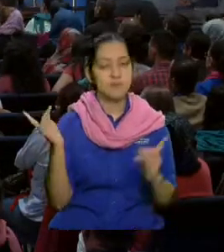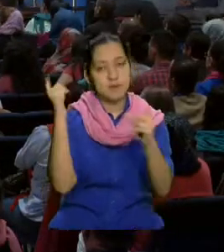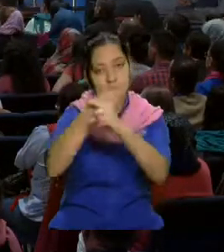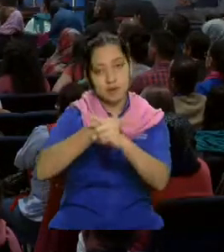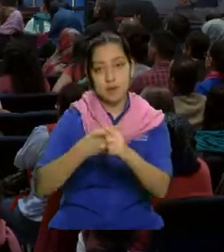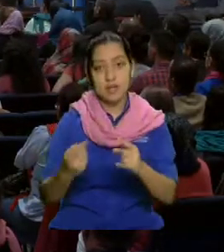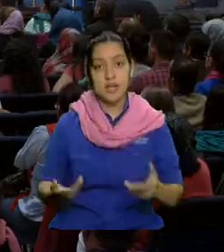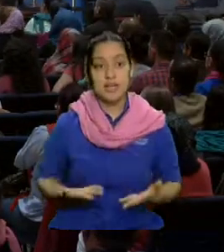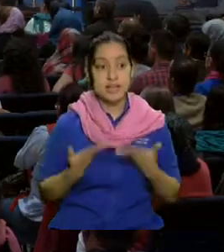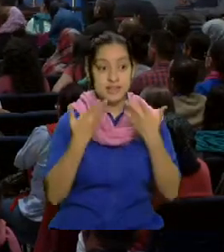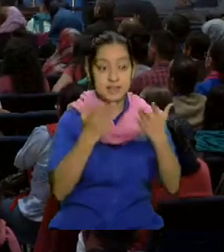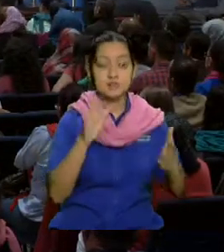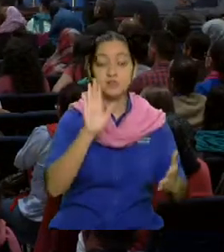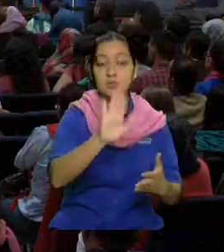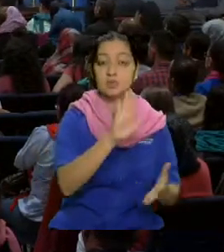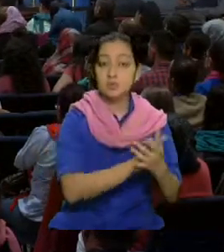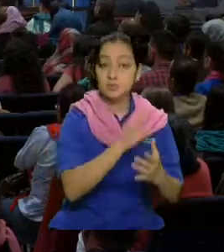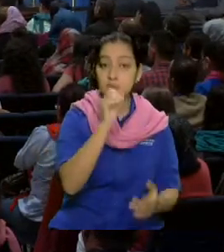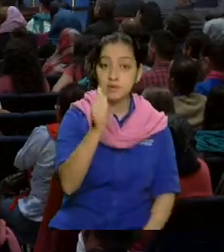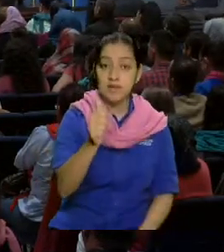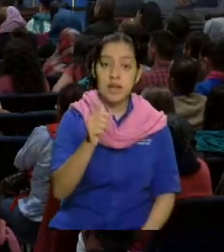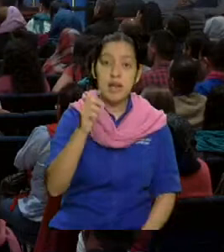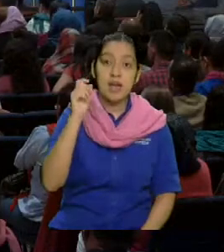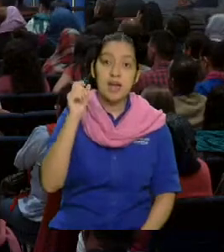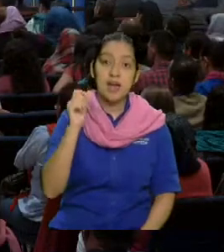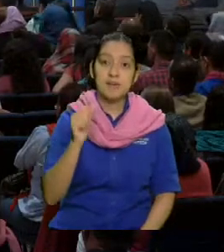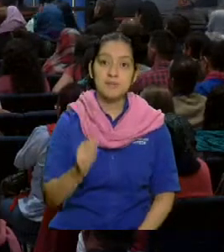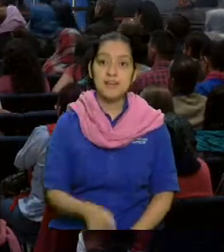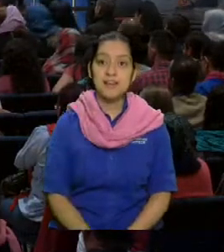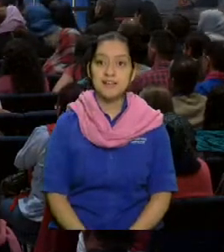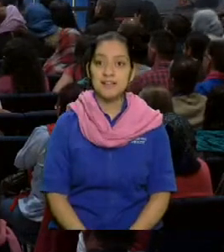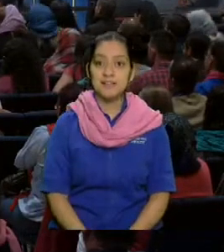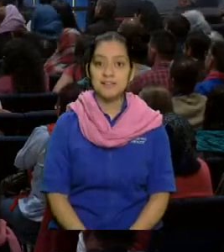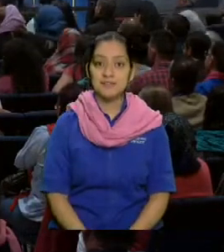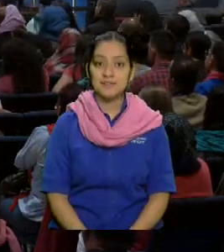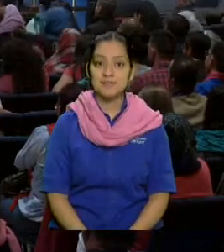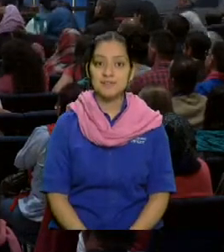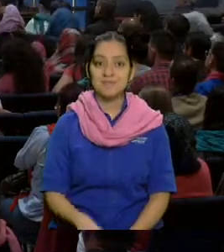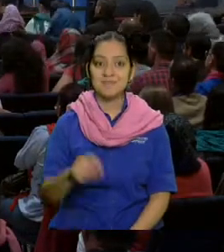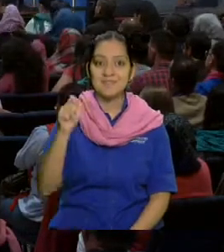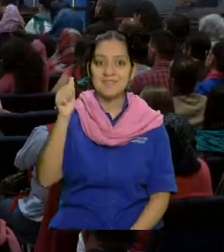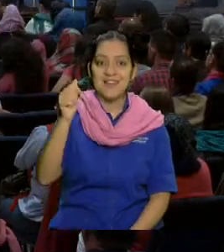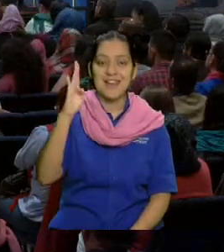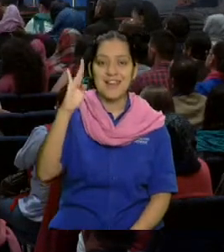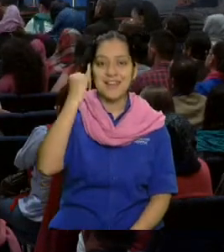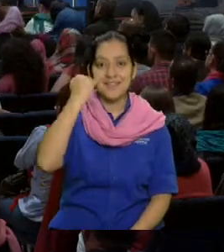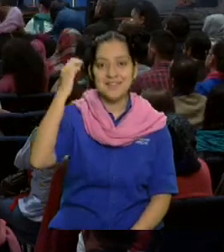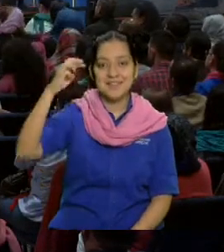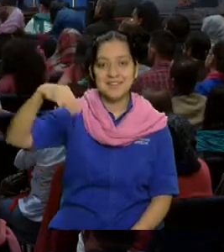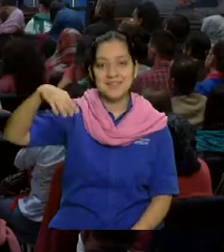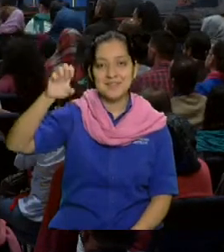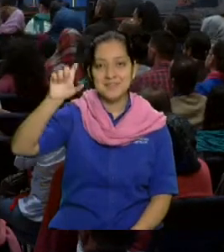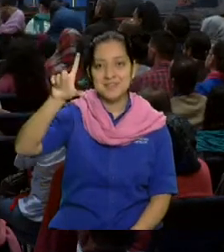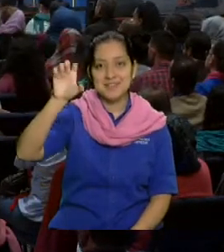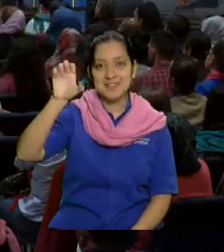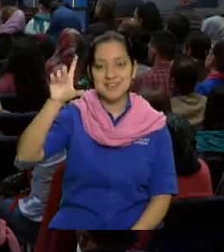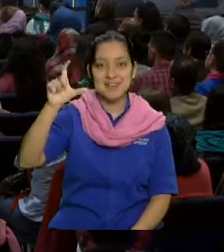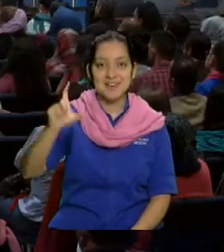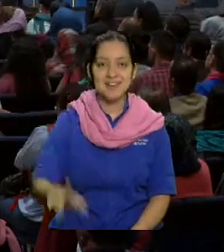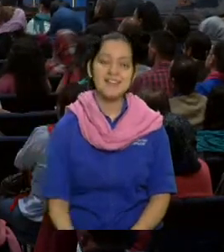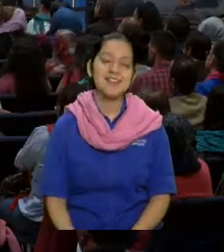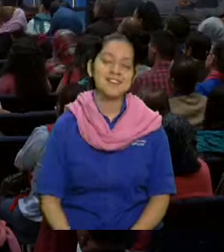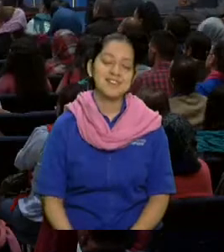esposa a Abimelec. Pero a Abimelec en la noche, perdón, ya vamos a orar,